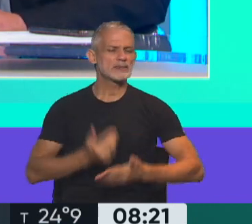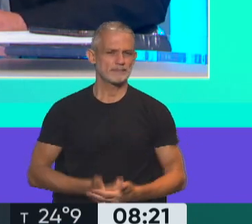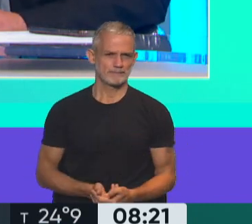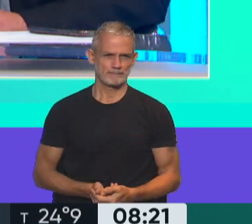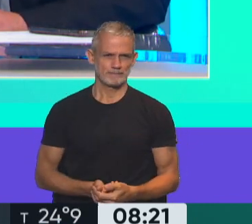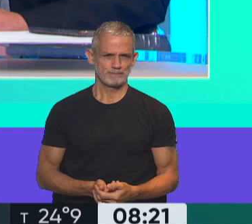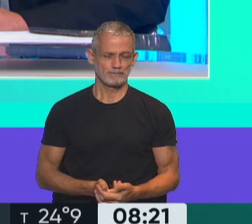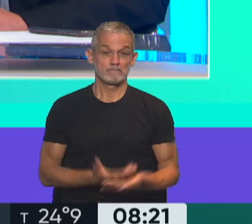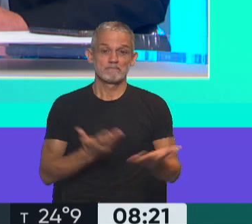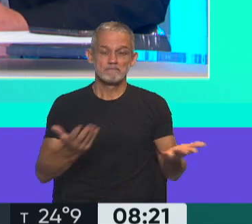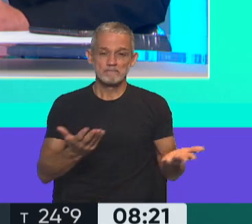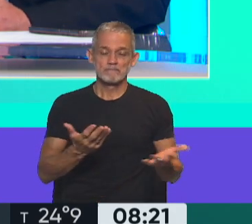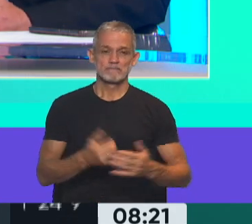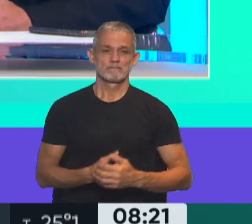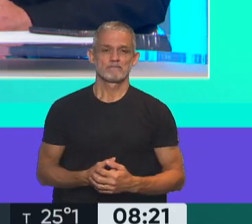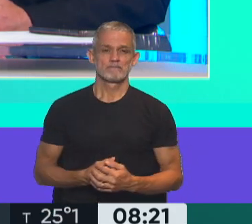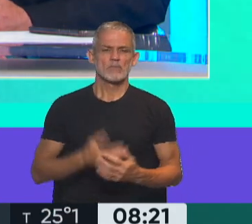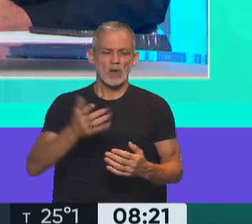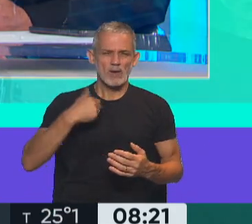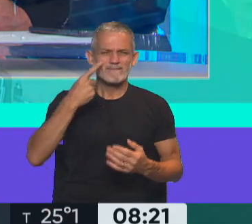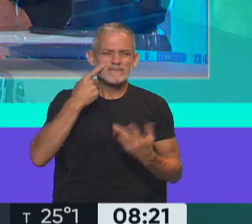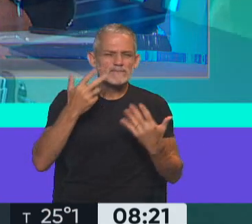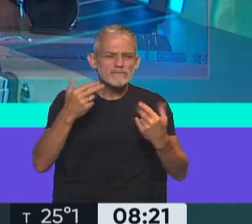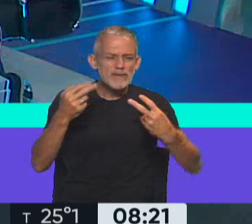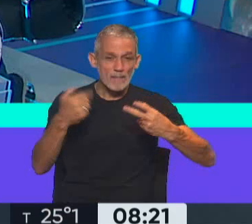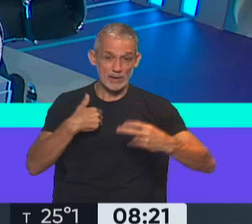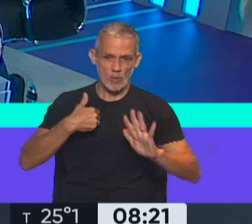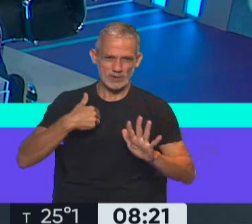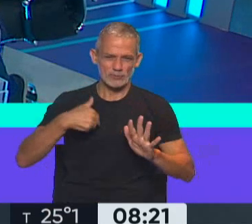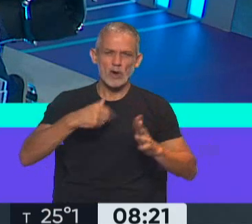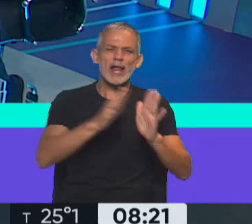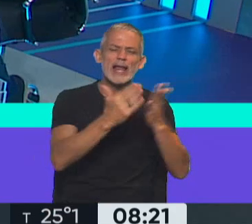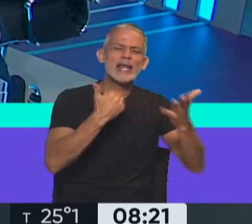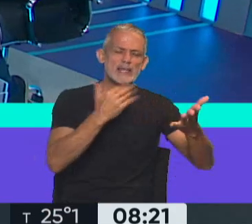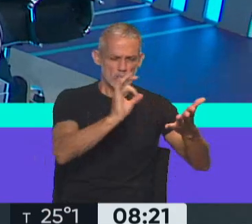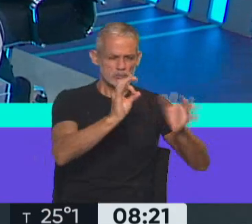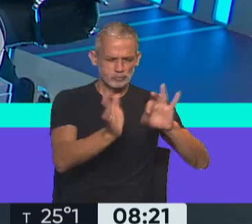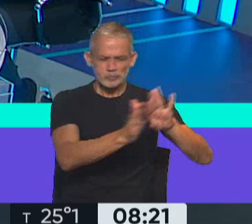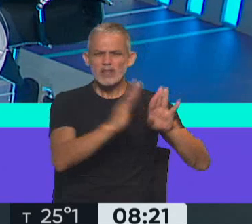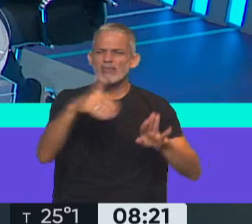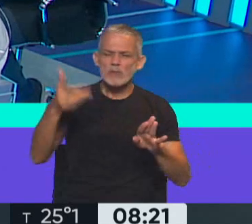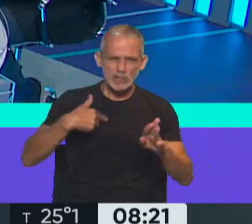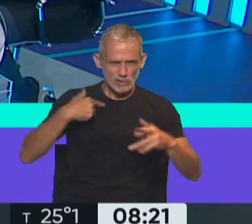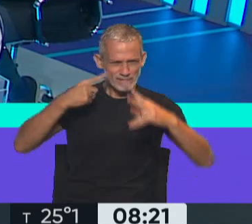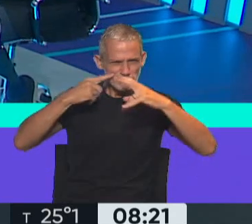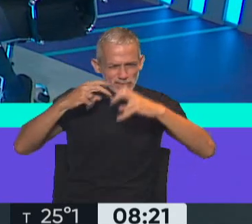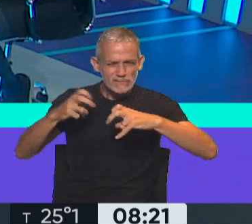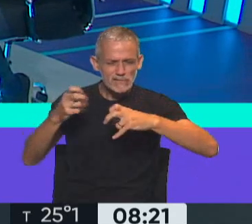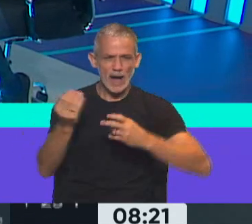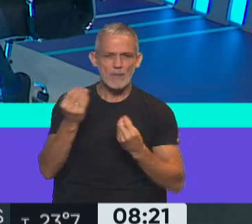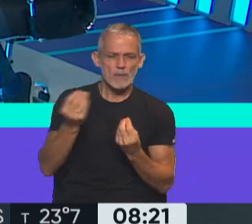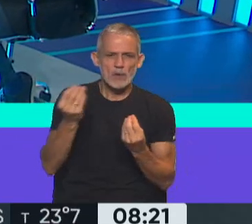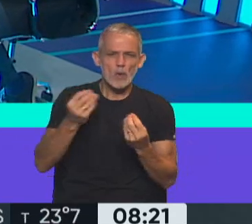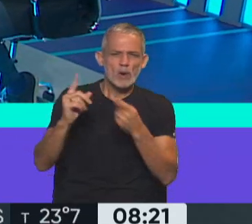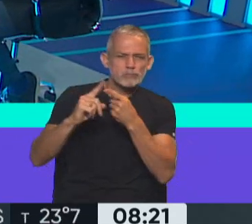Mira, lo que pude averiguar, inclusive después del libro de Mariano Macri, hablando